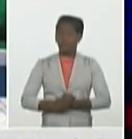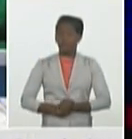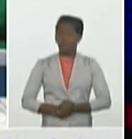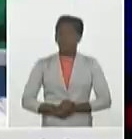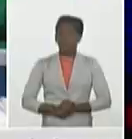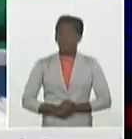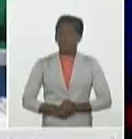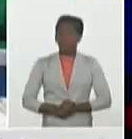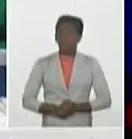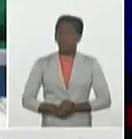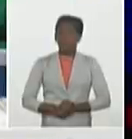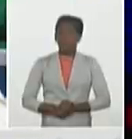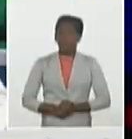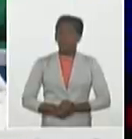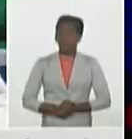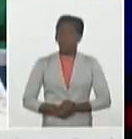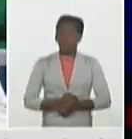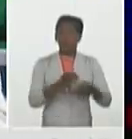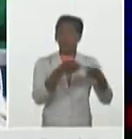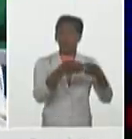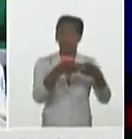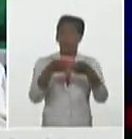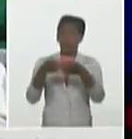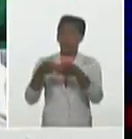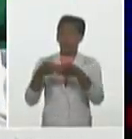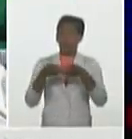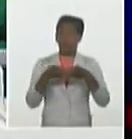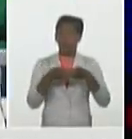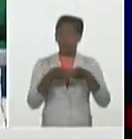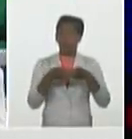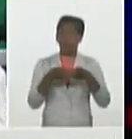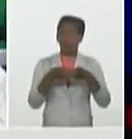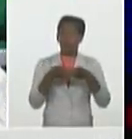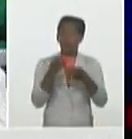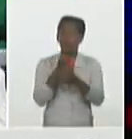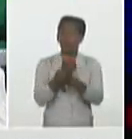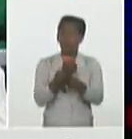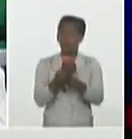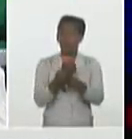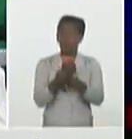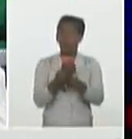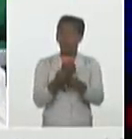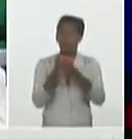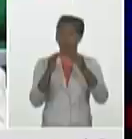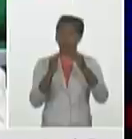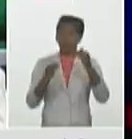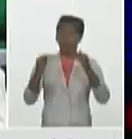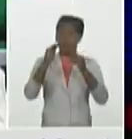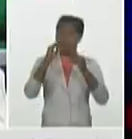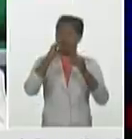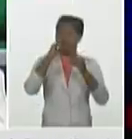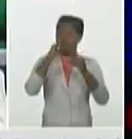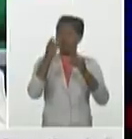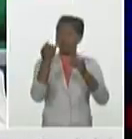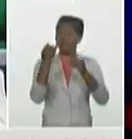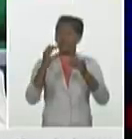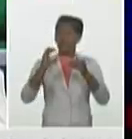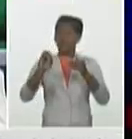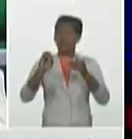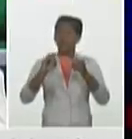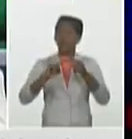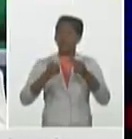grupo de edad de mucho riesgo por las comorbilidades por la propiedad